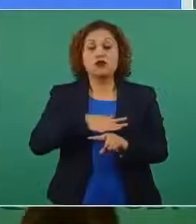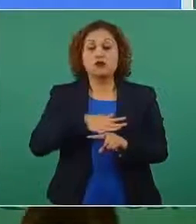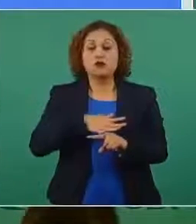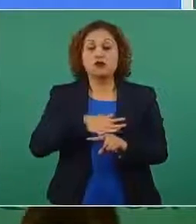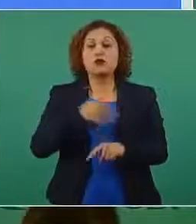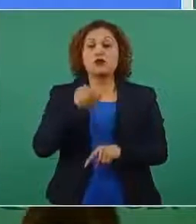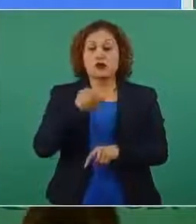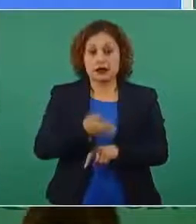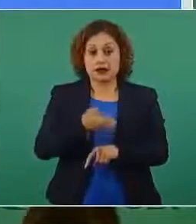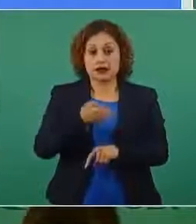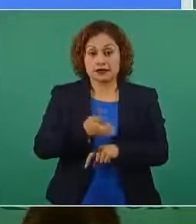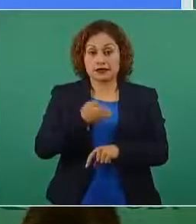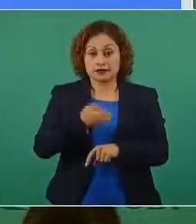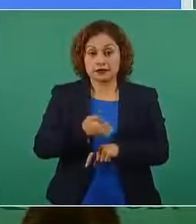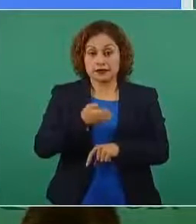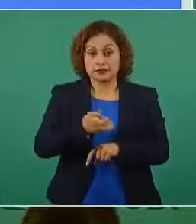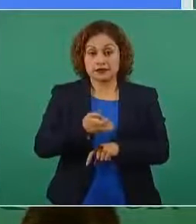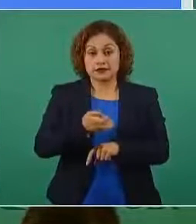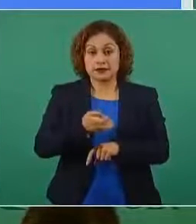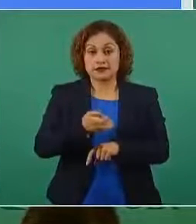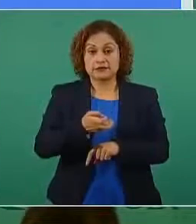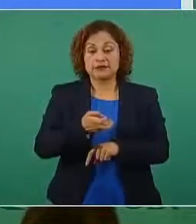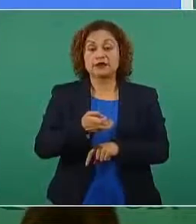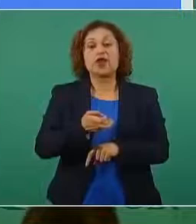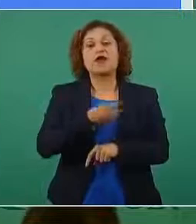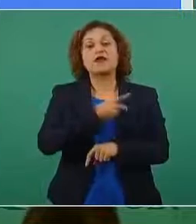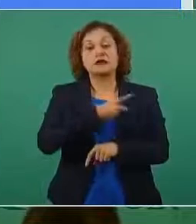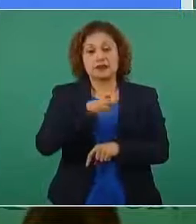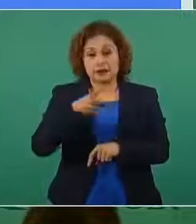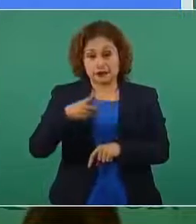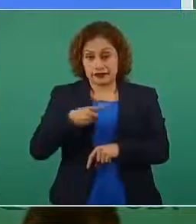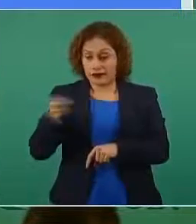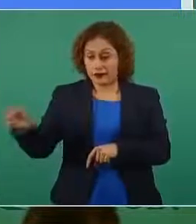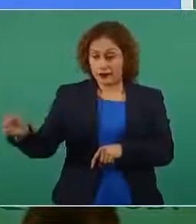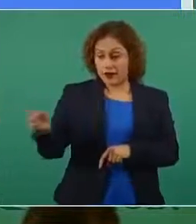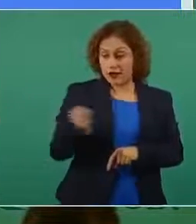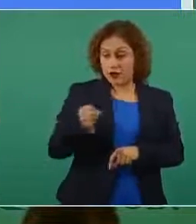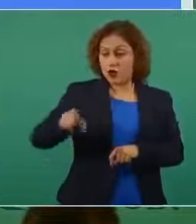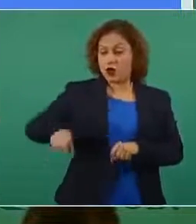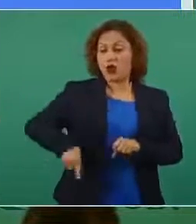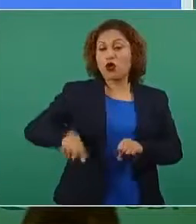que es llegado el caso de nombrar un gobernador provisional